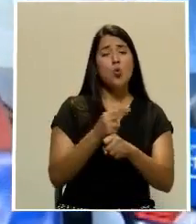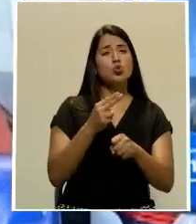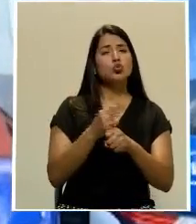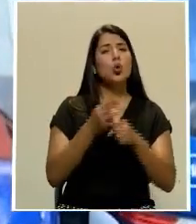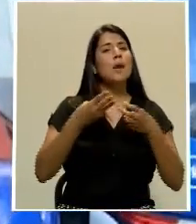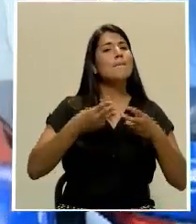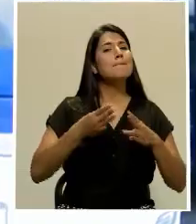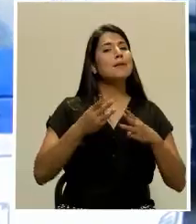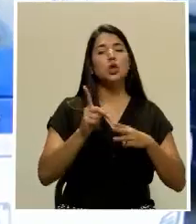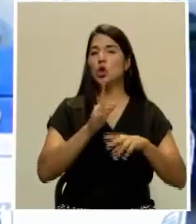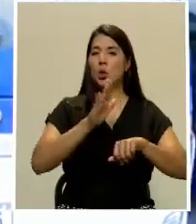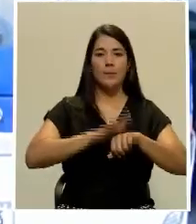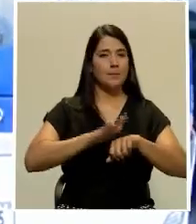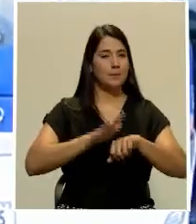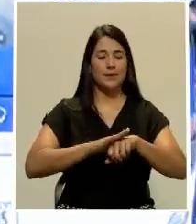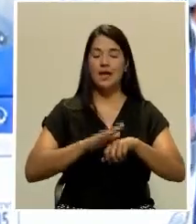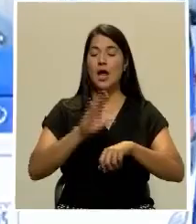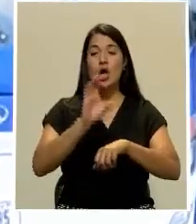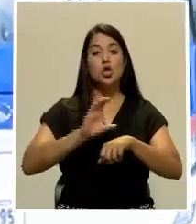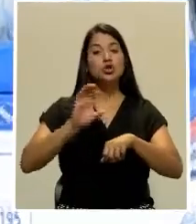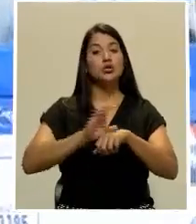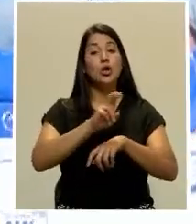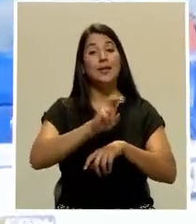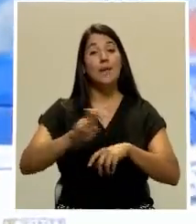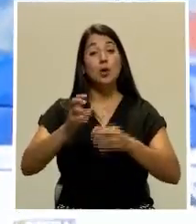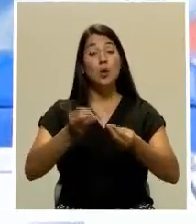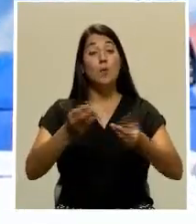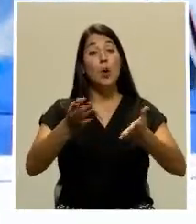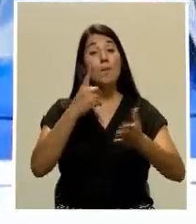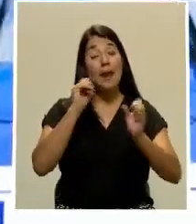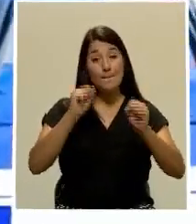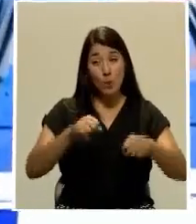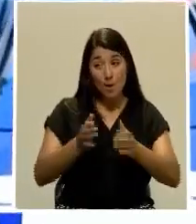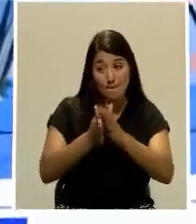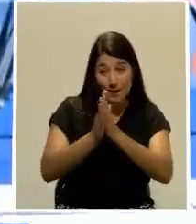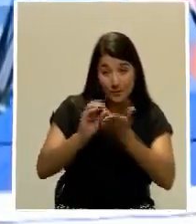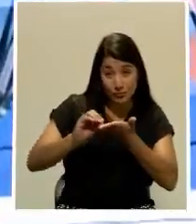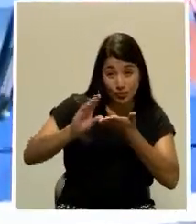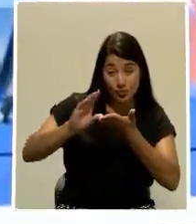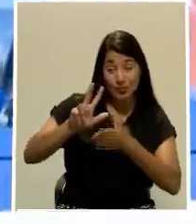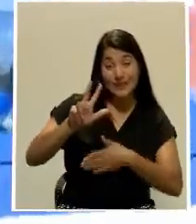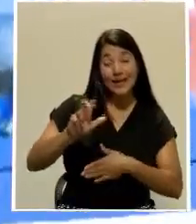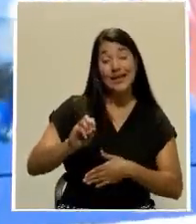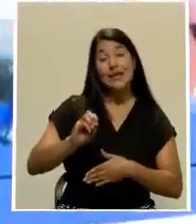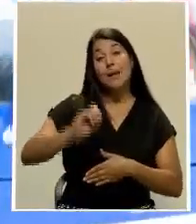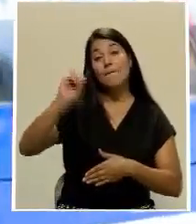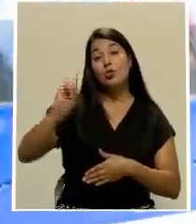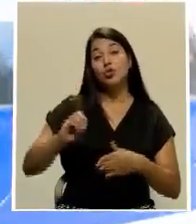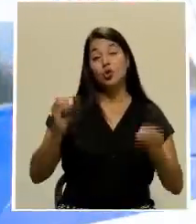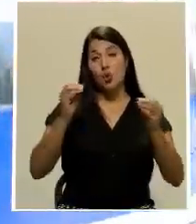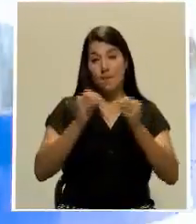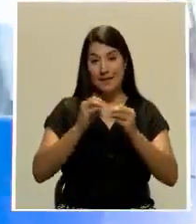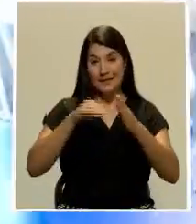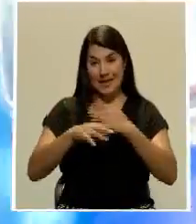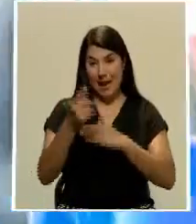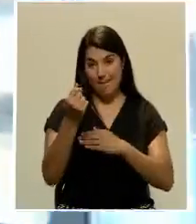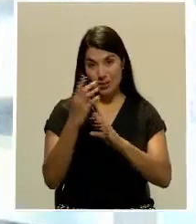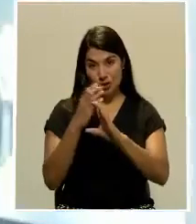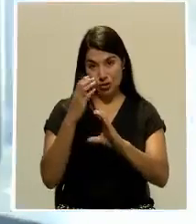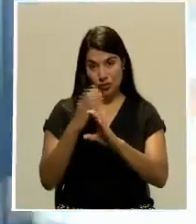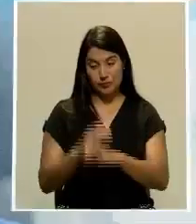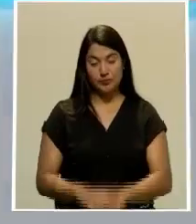autorizado por el Consejo de Transporte Público para solicitar el aumento del 30% en sus tarifas.